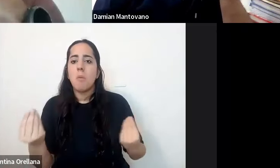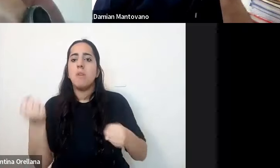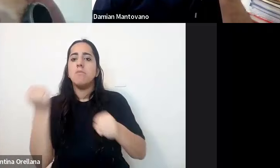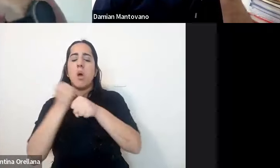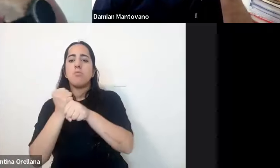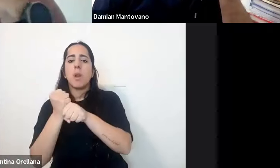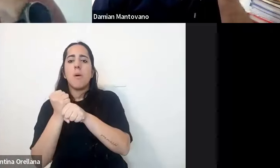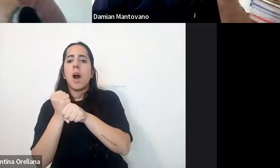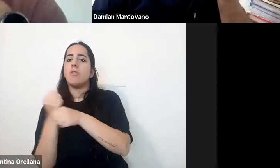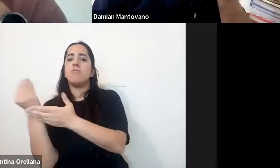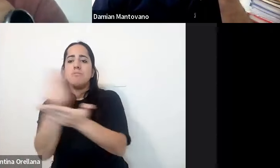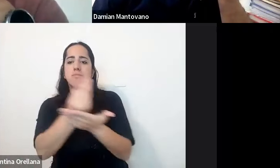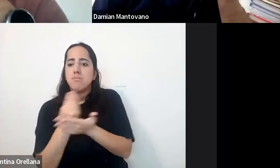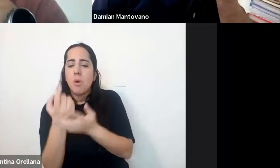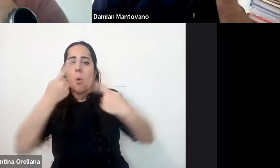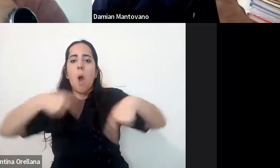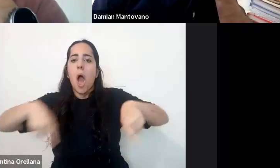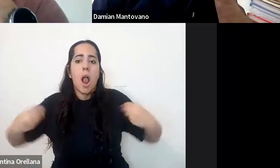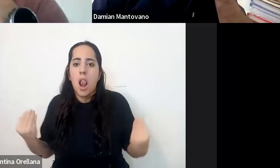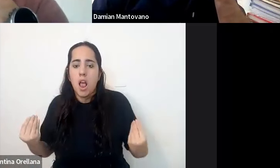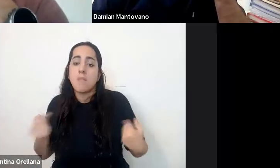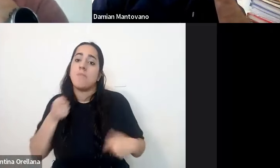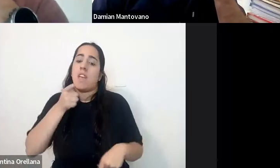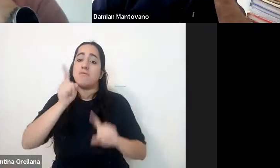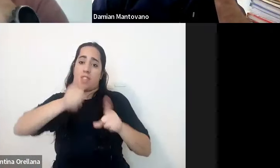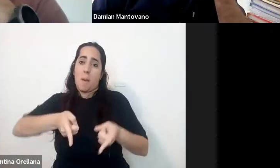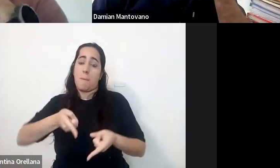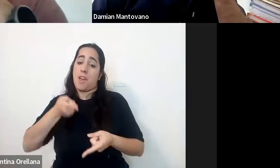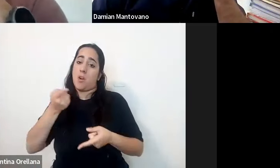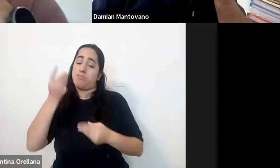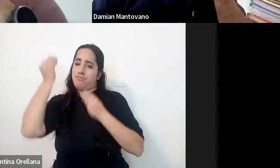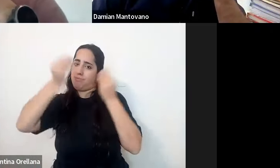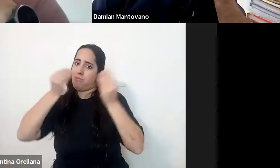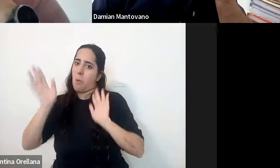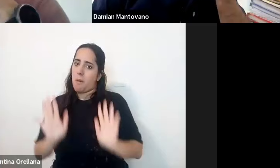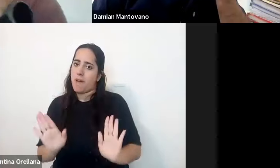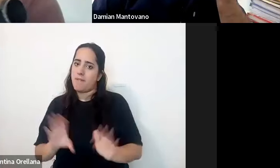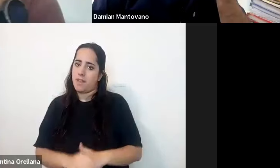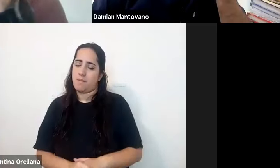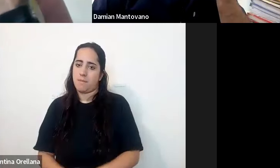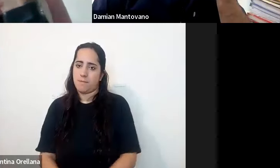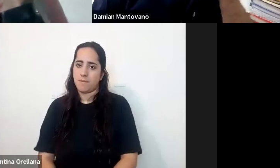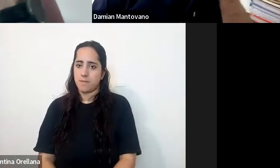socialmente en la sociedad eso es algo también preocupante quería agregar eso simplemente